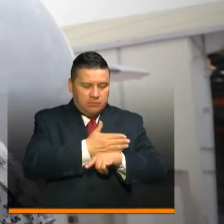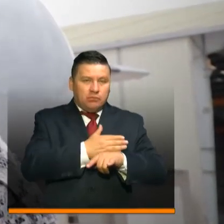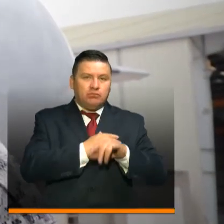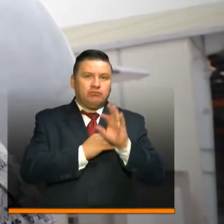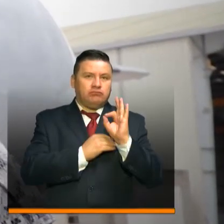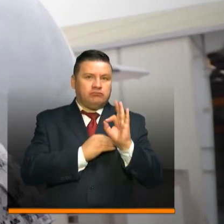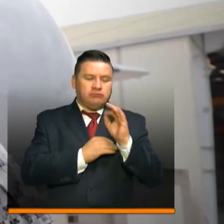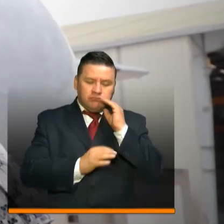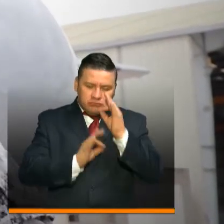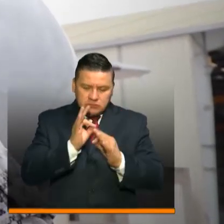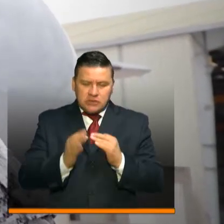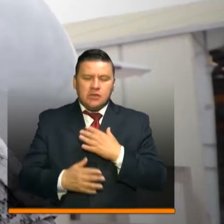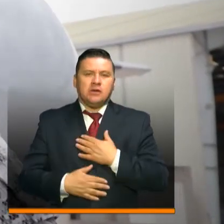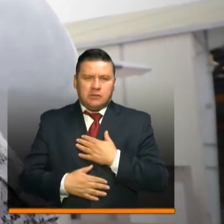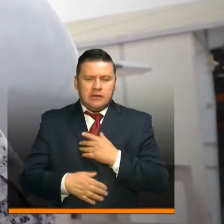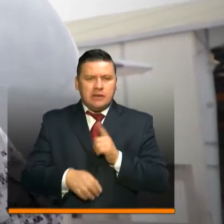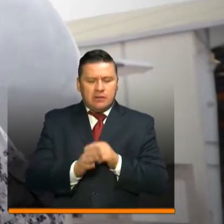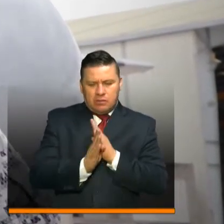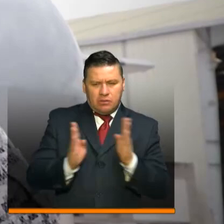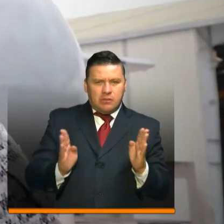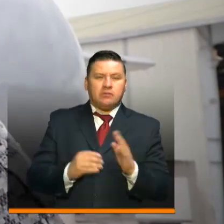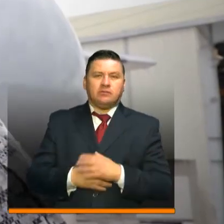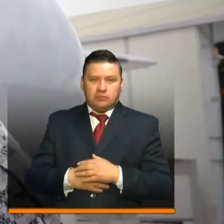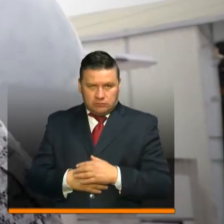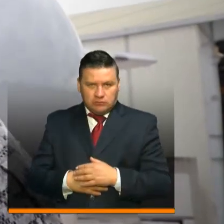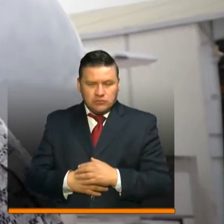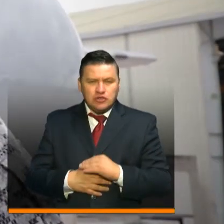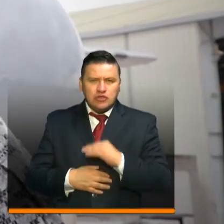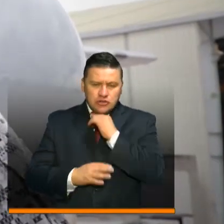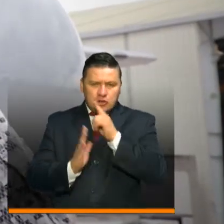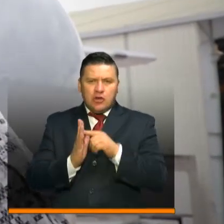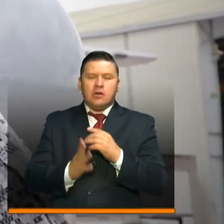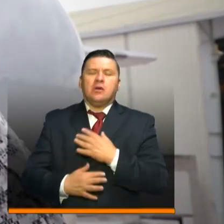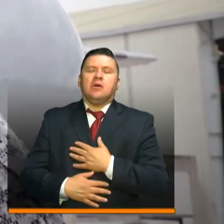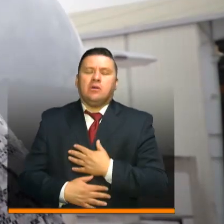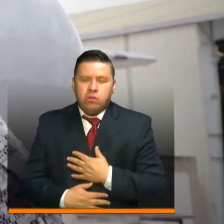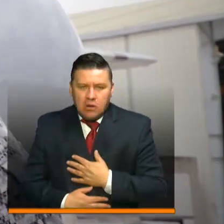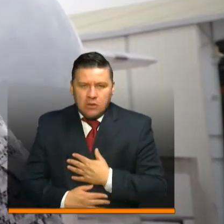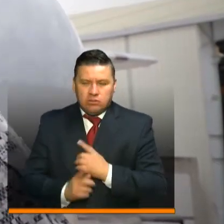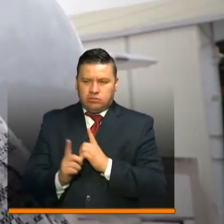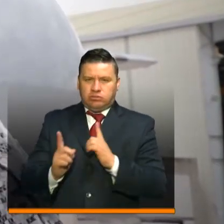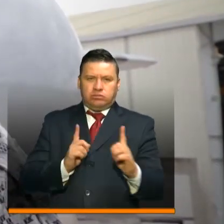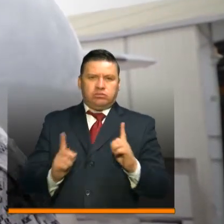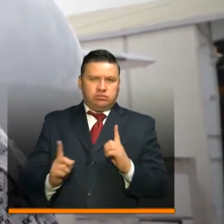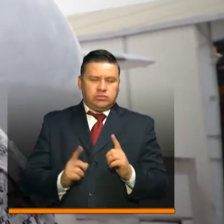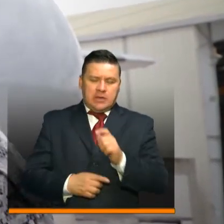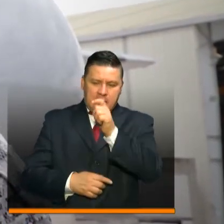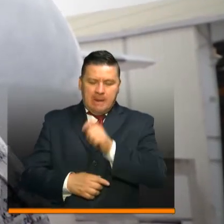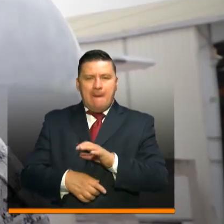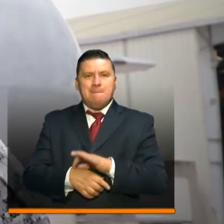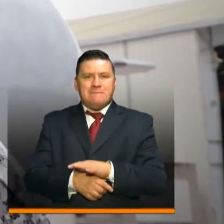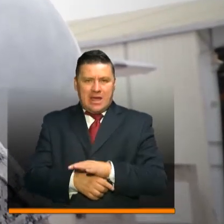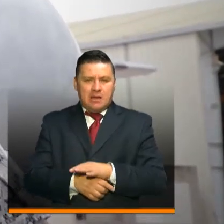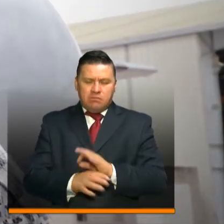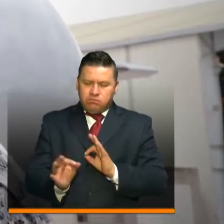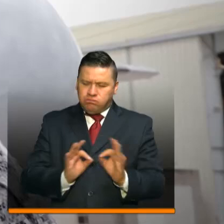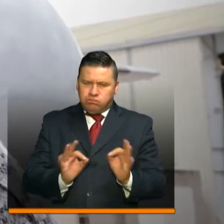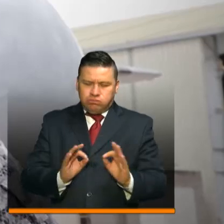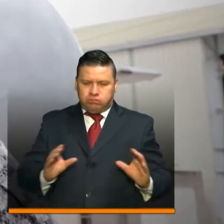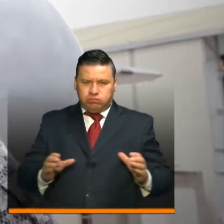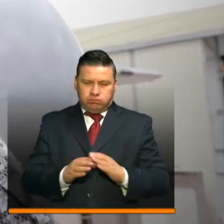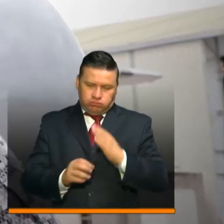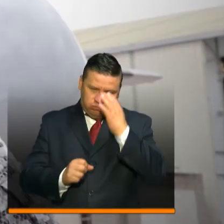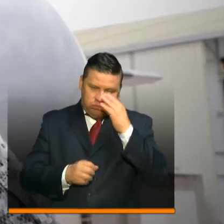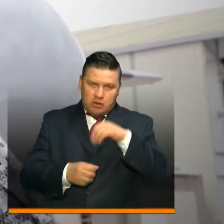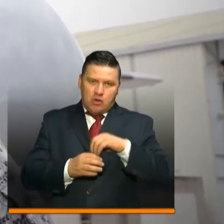la unidad de cuidados intensivos durante el traslado, soporte respiratorio, aislamiento total y el personal médico preparado por parte